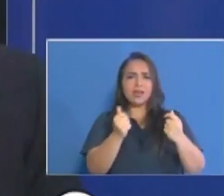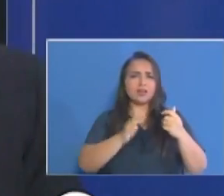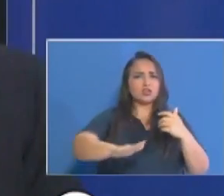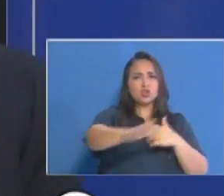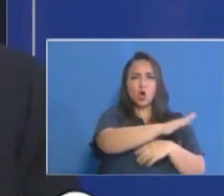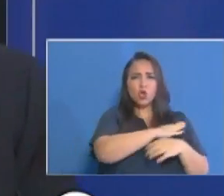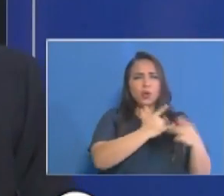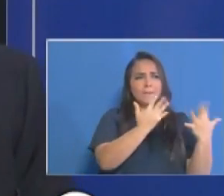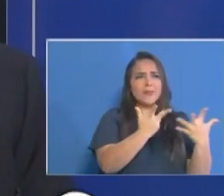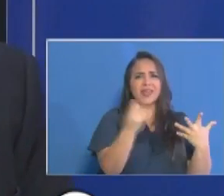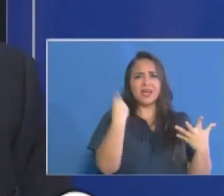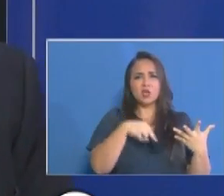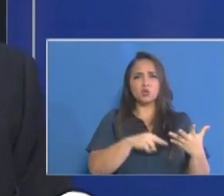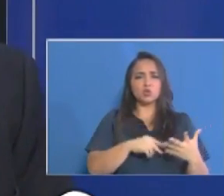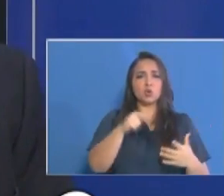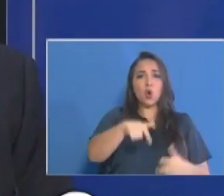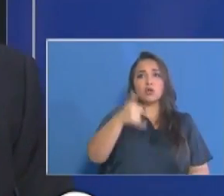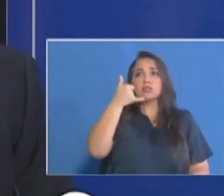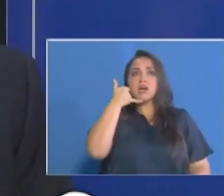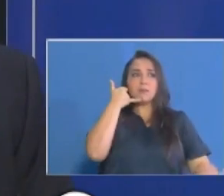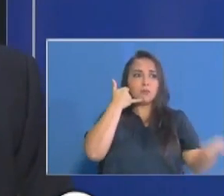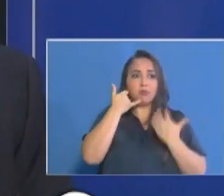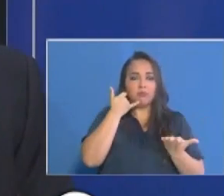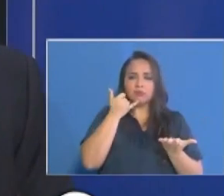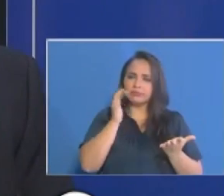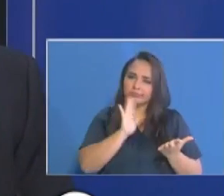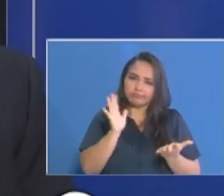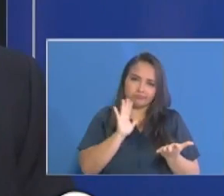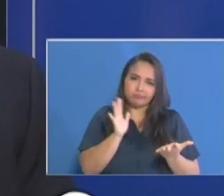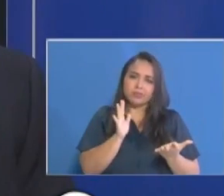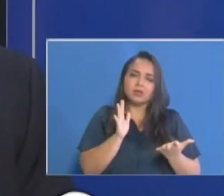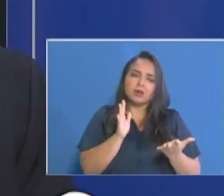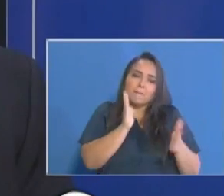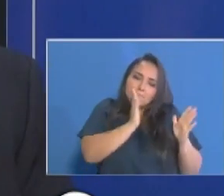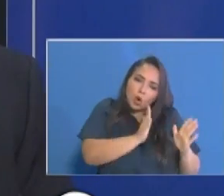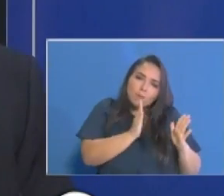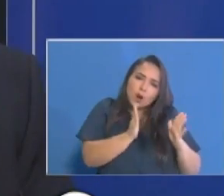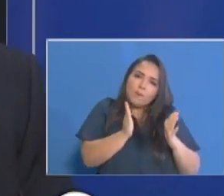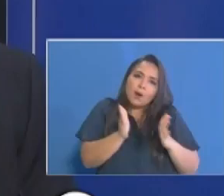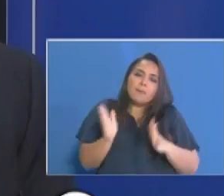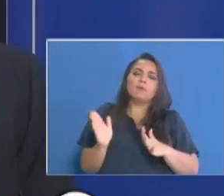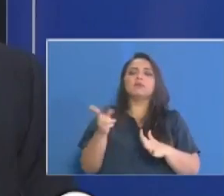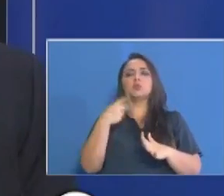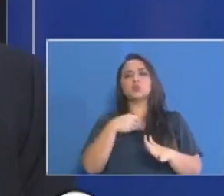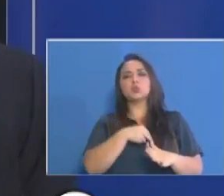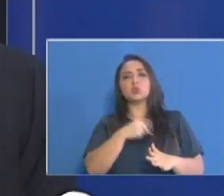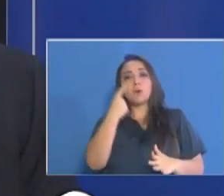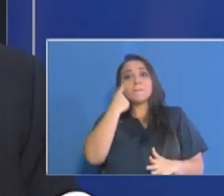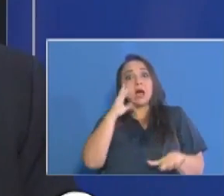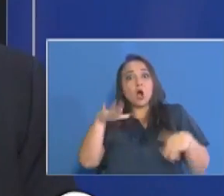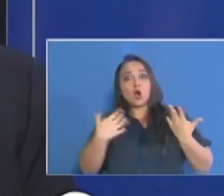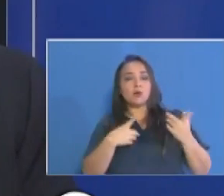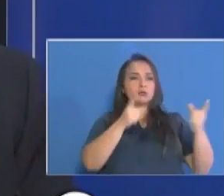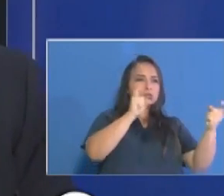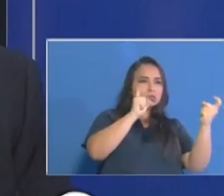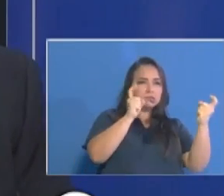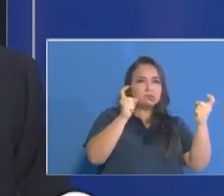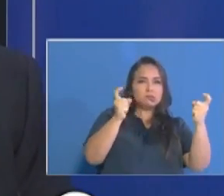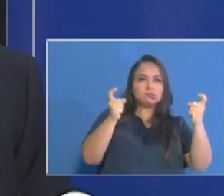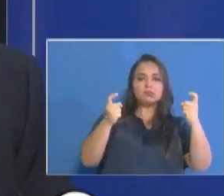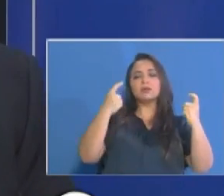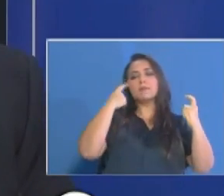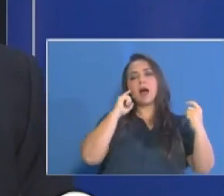la población. Y estamos haciendo los ajustes necesarios para que esto ocurra. Estaremos incorporando la próxima